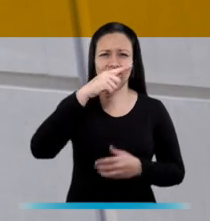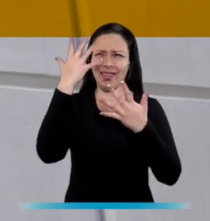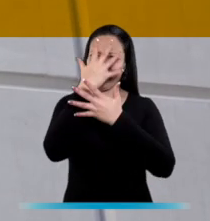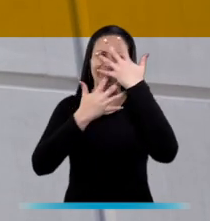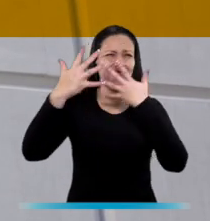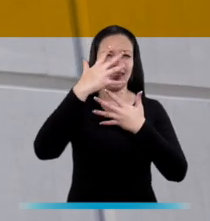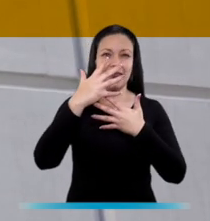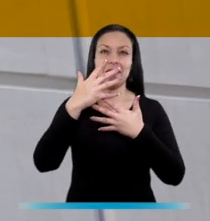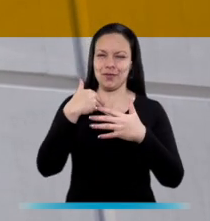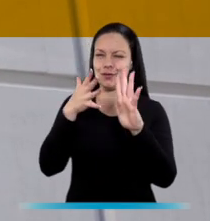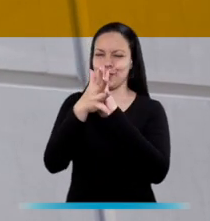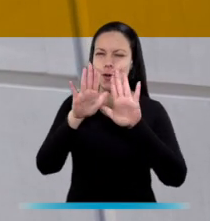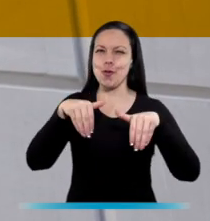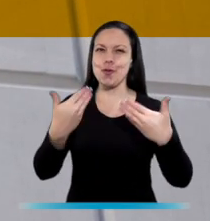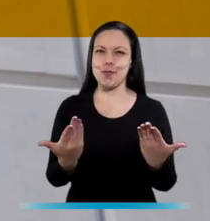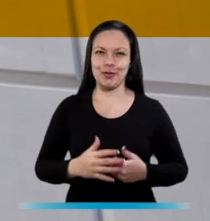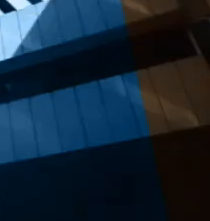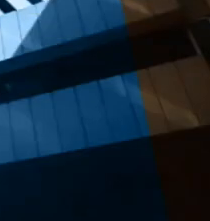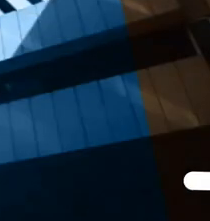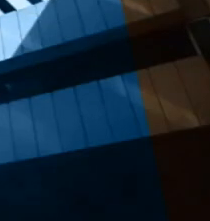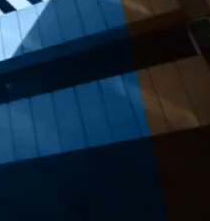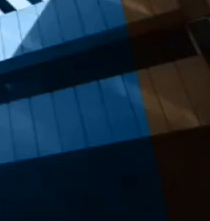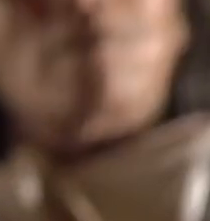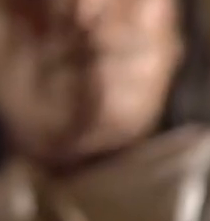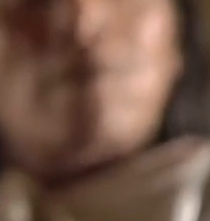Para que no se confunda, aprenda aquí cómo identificarnos.